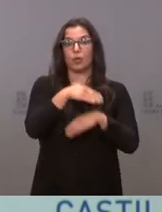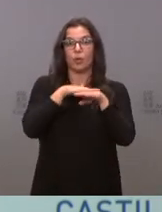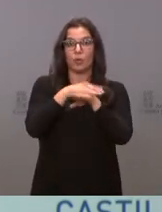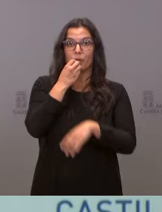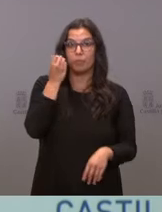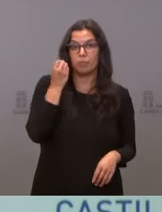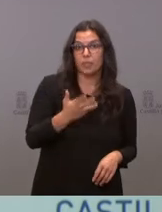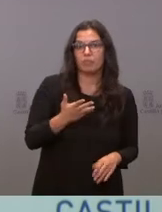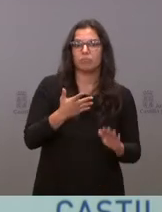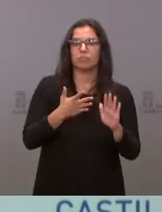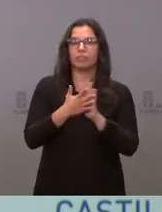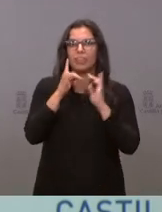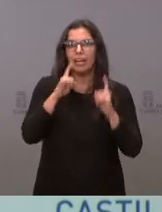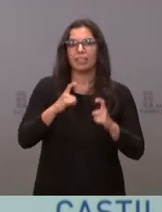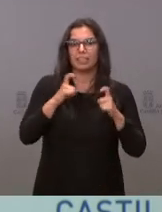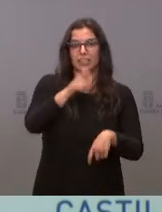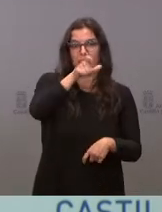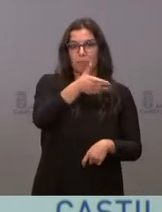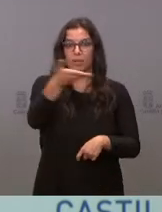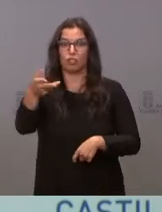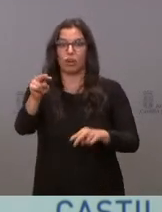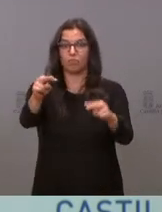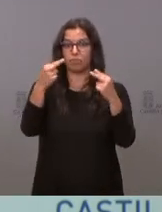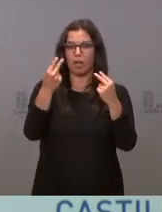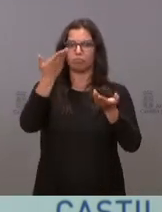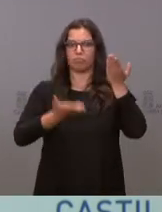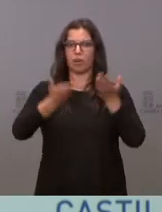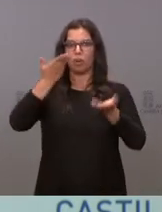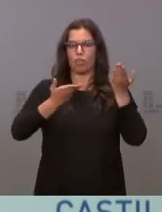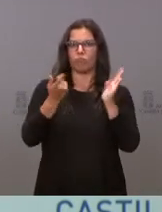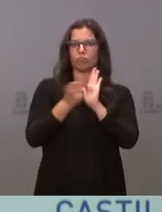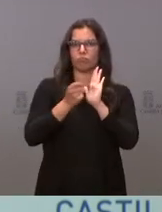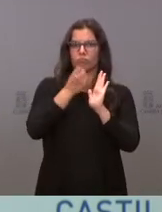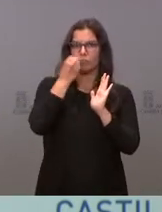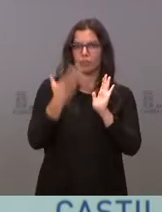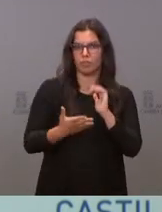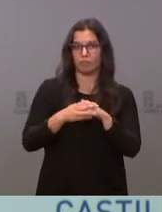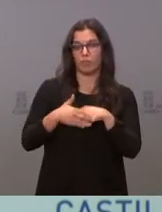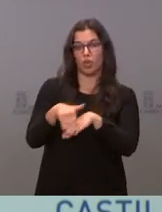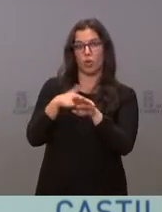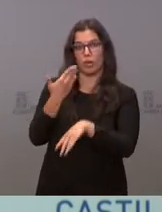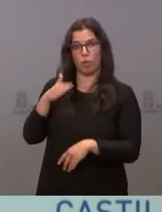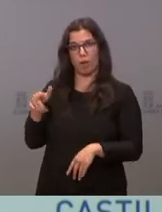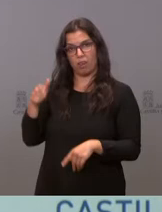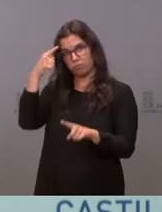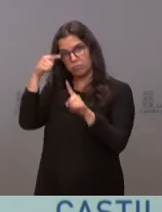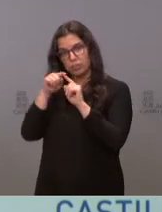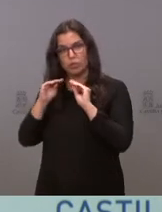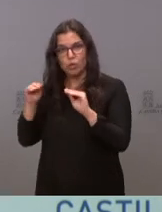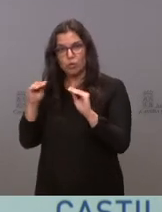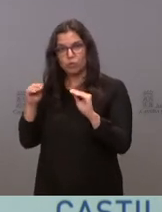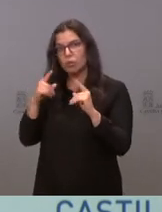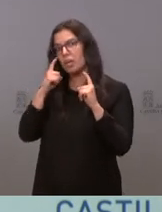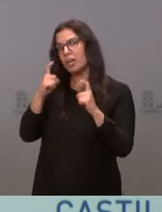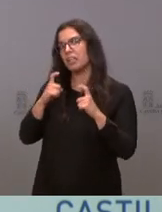valoración por parte de sus ciudadanos de su acción de gobierno. Un mal gobierno de coalición se centra en obtener